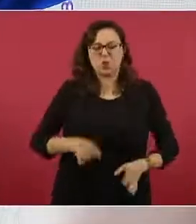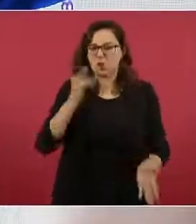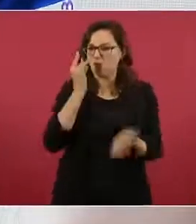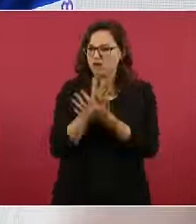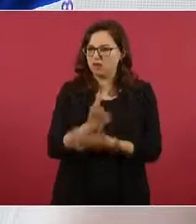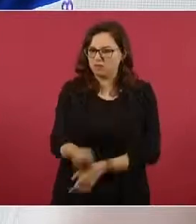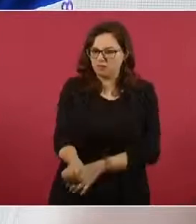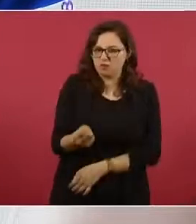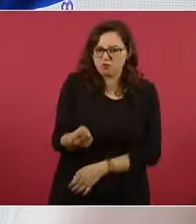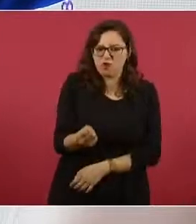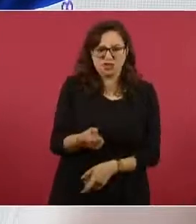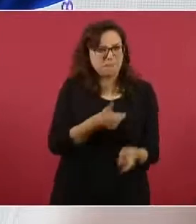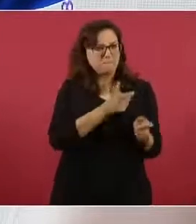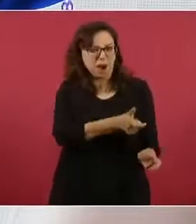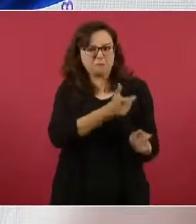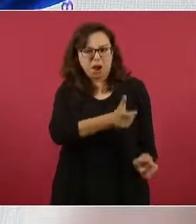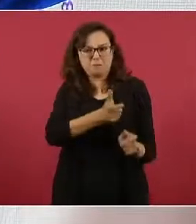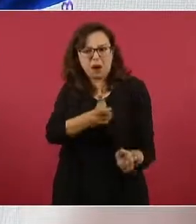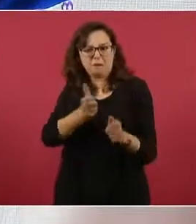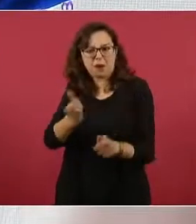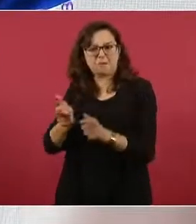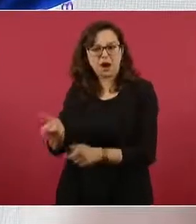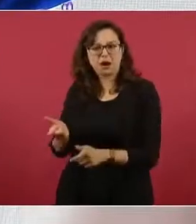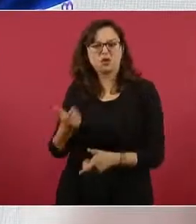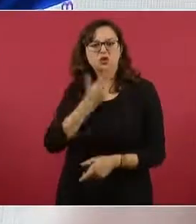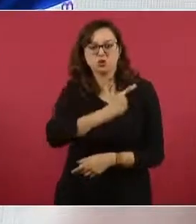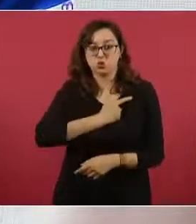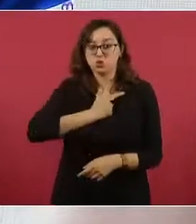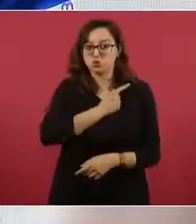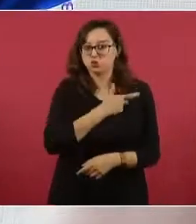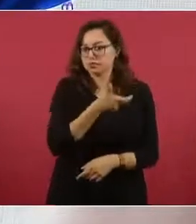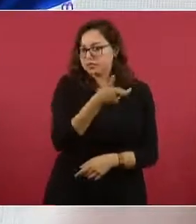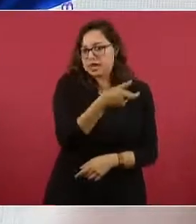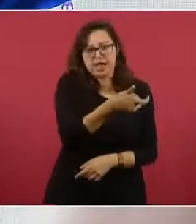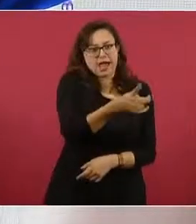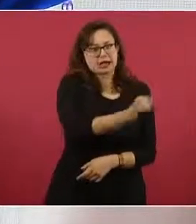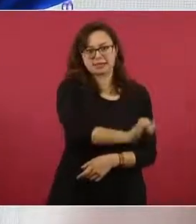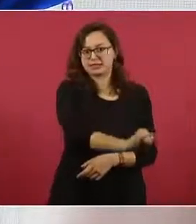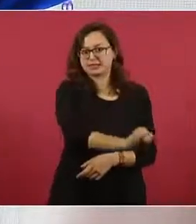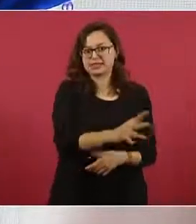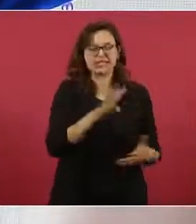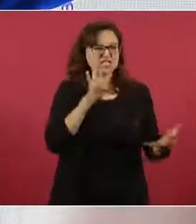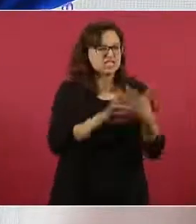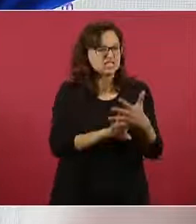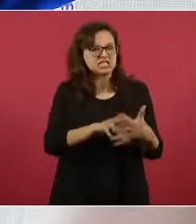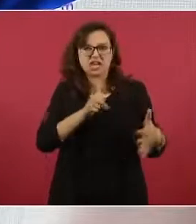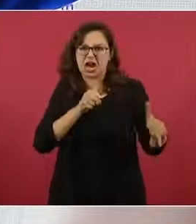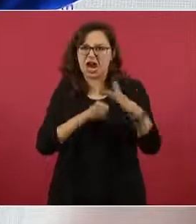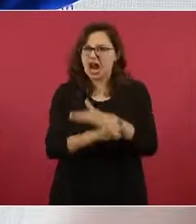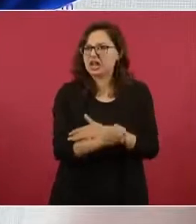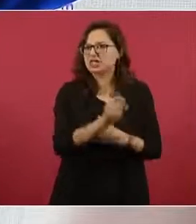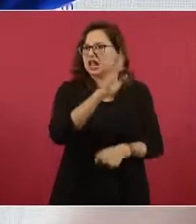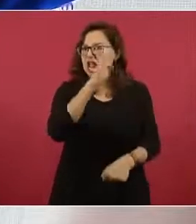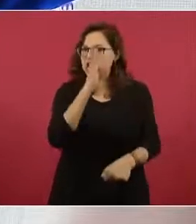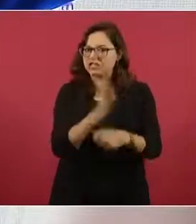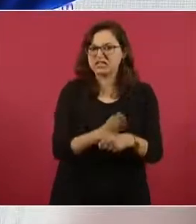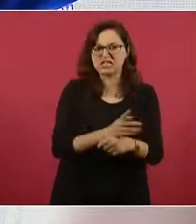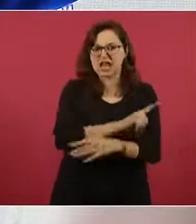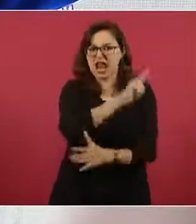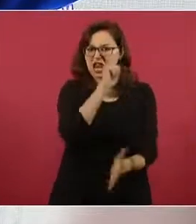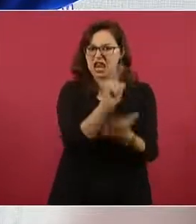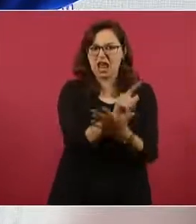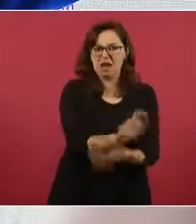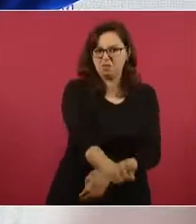las medidas coercitivas, cárceles, leyes más